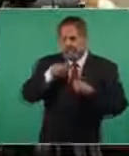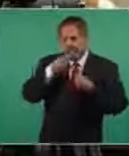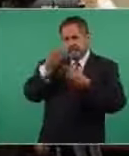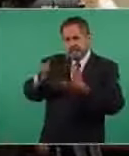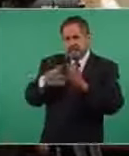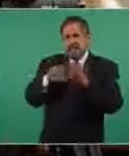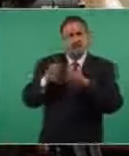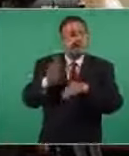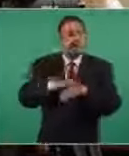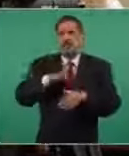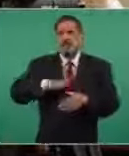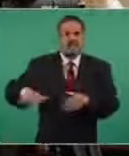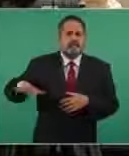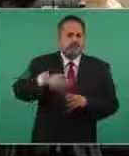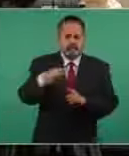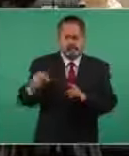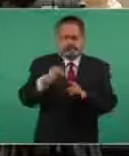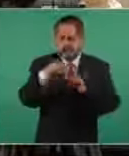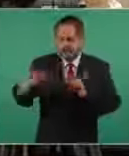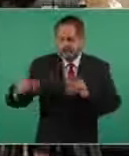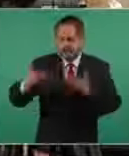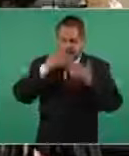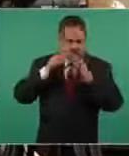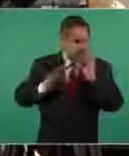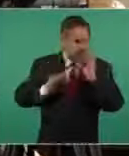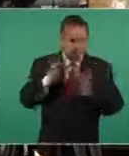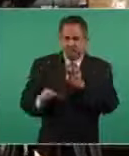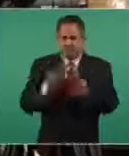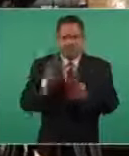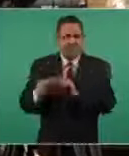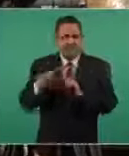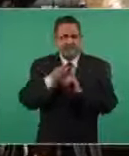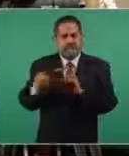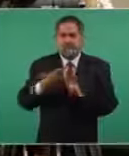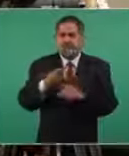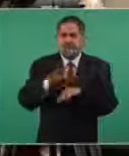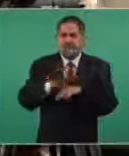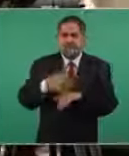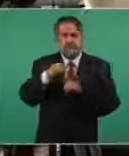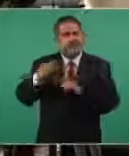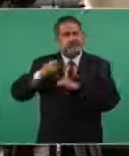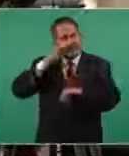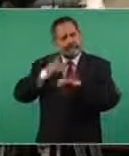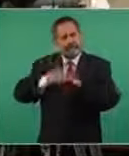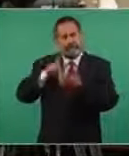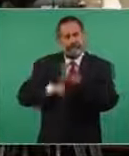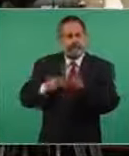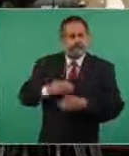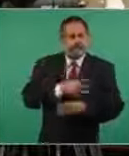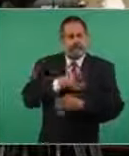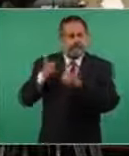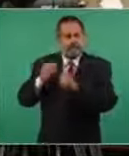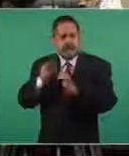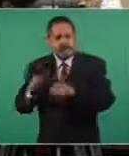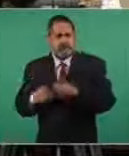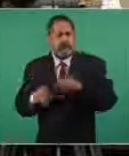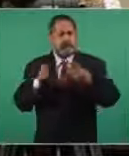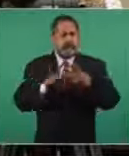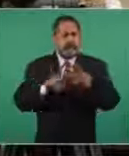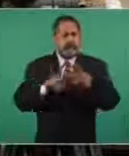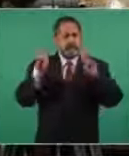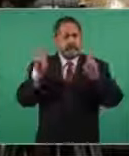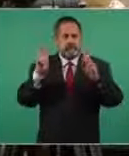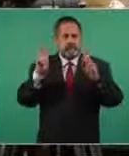esa manera, porque la sociedad se ha organizado bien y tiene muy buena organización por parte de quien se encarga de bienestar allá. Y en el tema de agua,